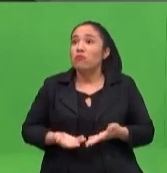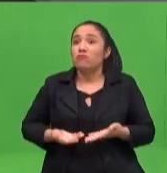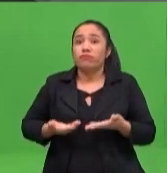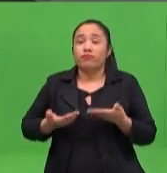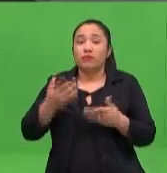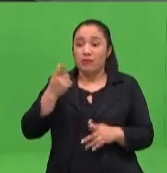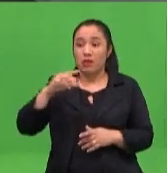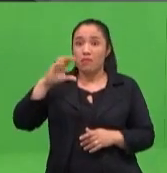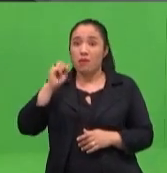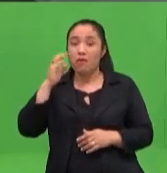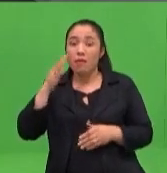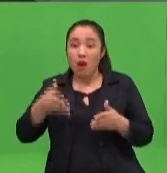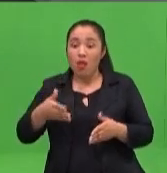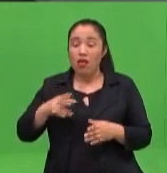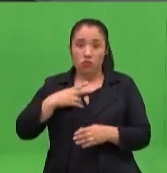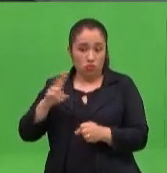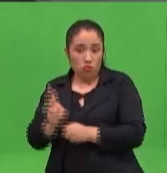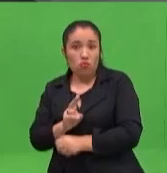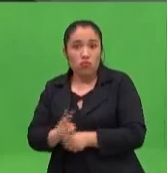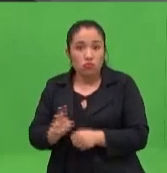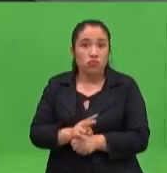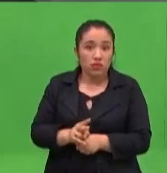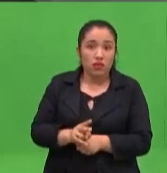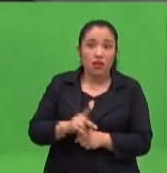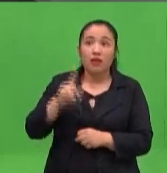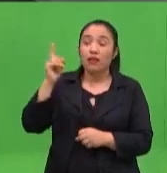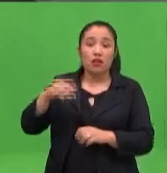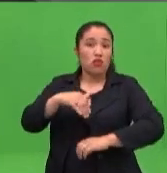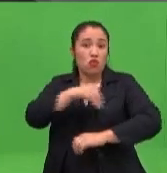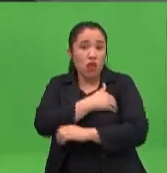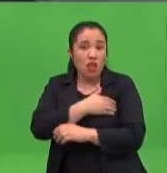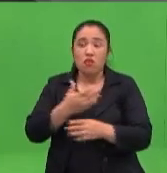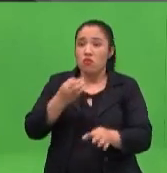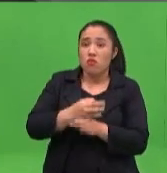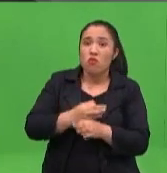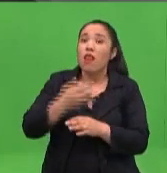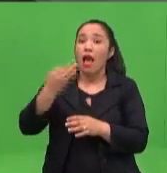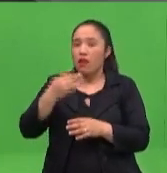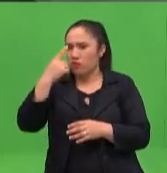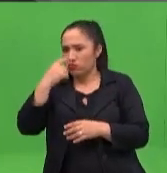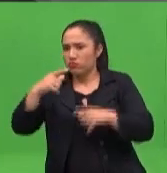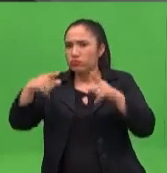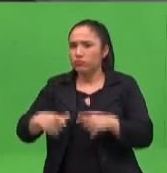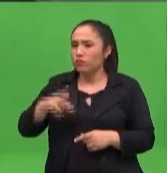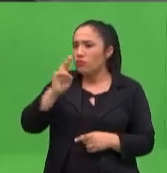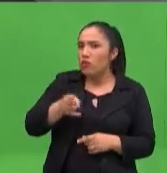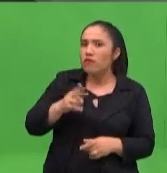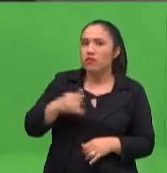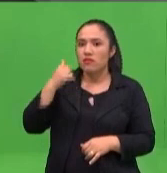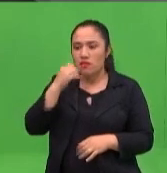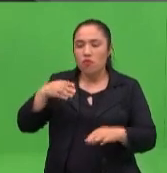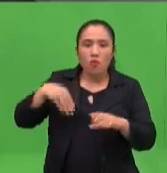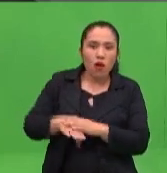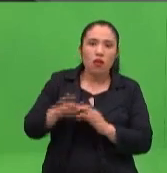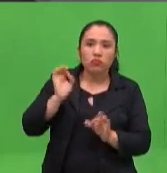atentos a ello. Porque ya en el colegio sabemos que existen ciertas normas, ¿verdad? Que ya manejan que ellos tienen que dejar sus celulares